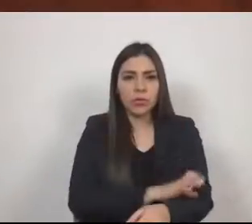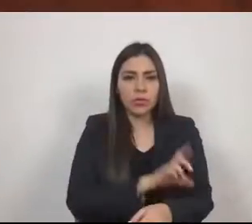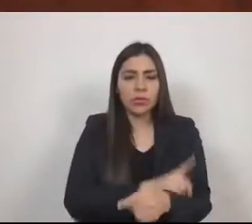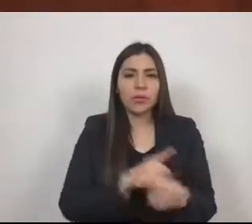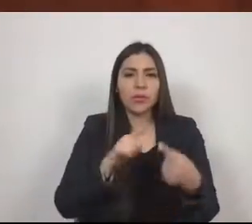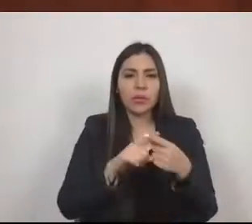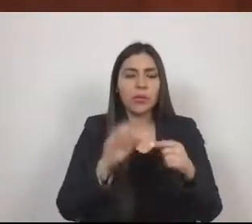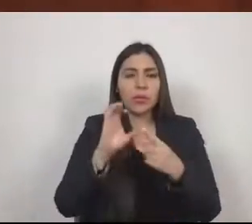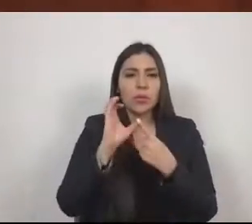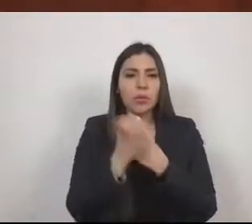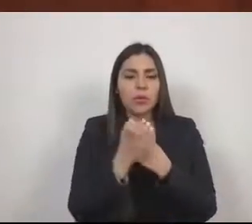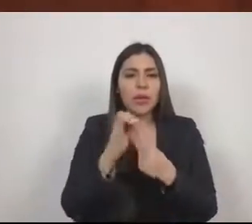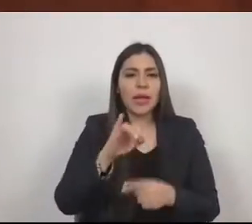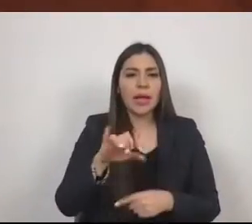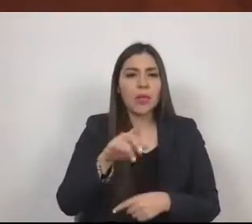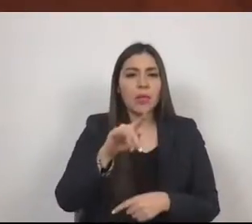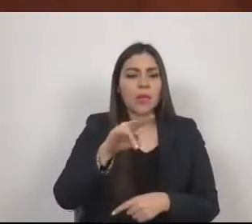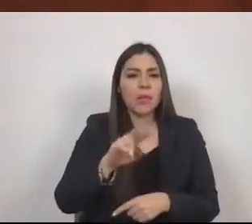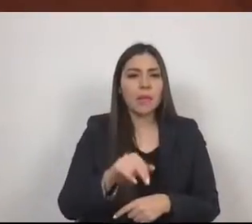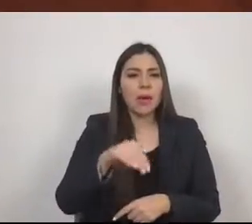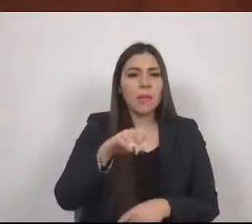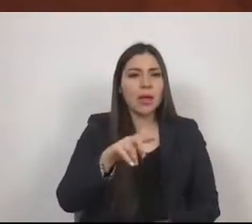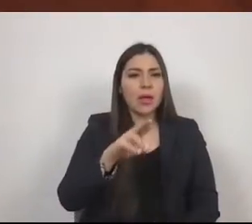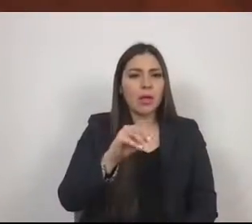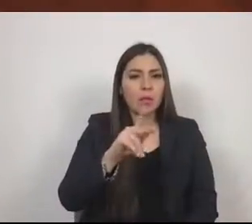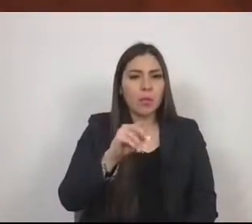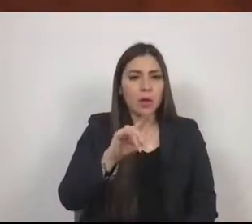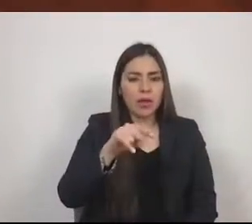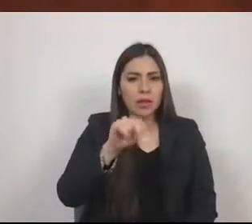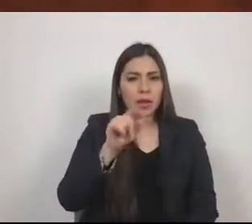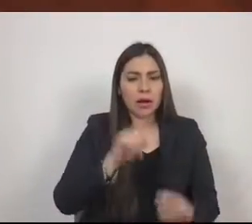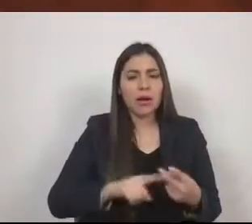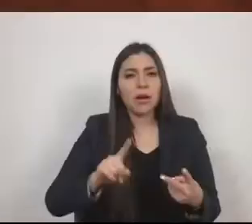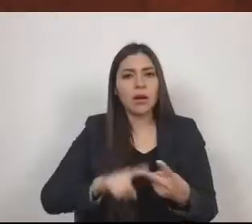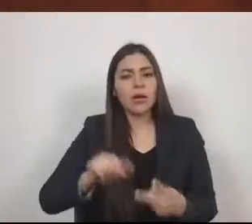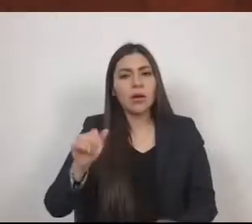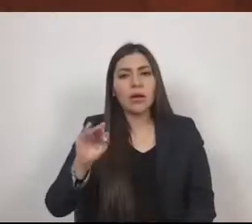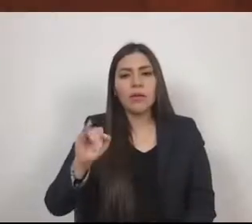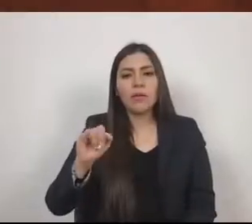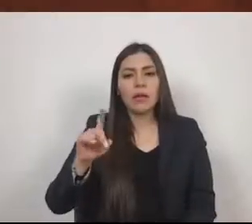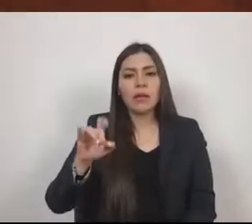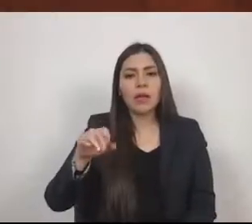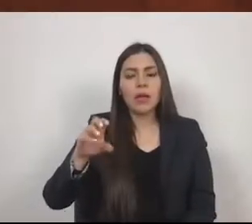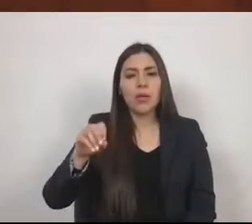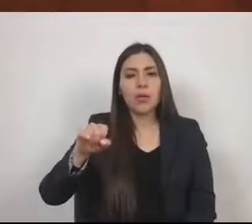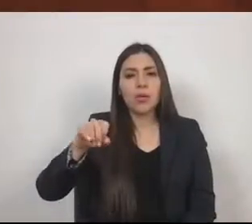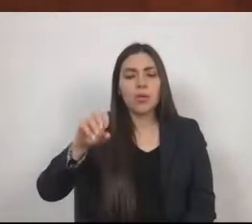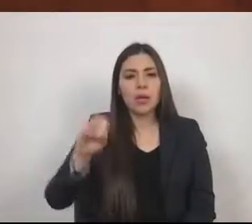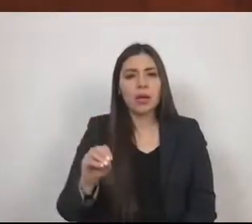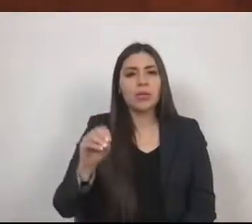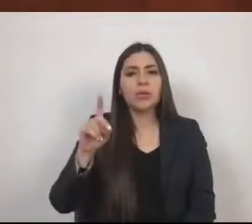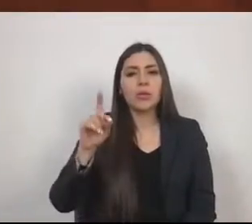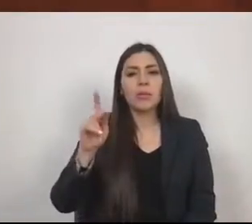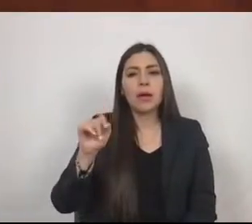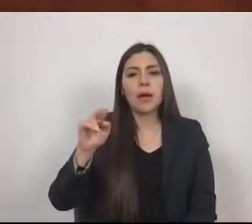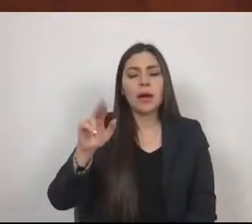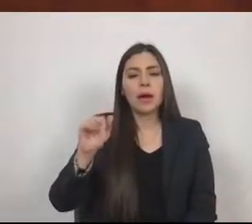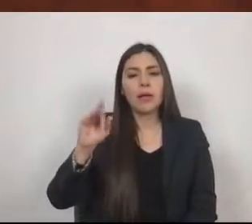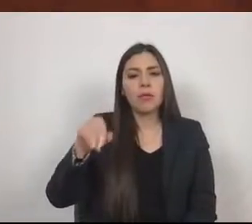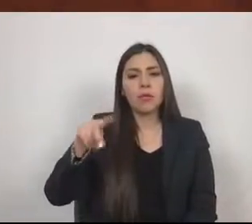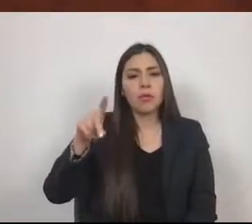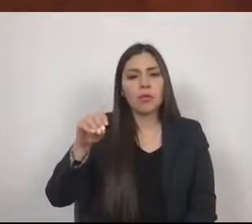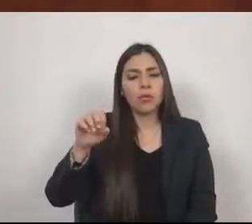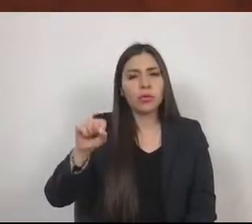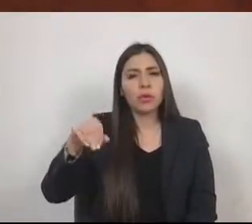Metropolitana y el Fidecoimiso para el Fondo Metropolitano de Proyectos de Impacto Ambiental, que en el año